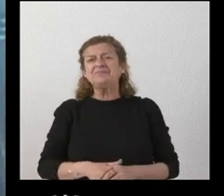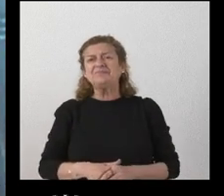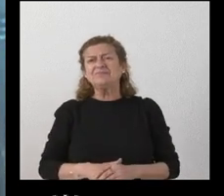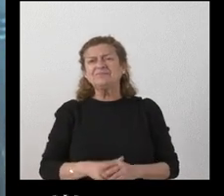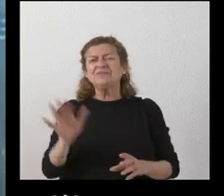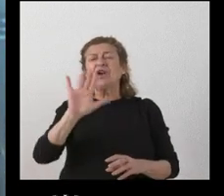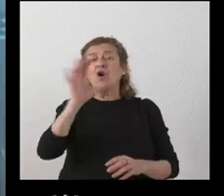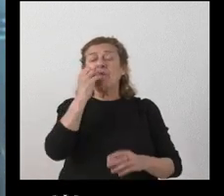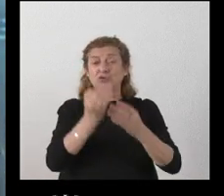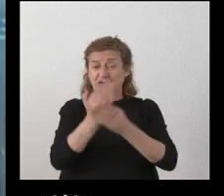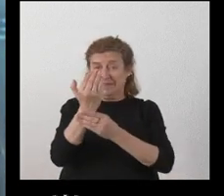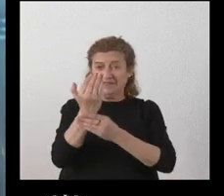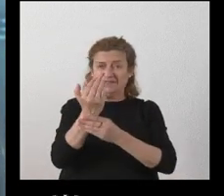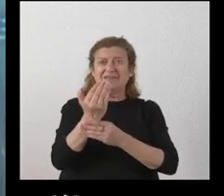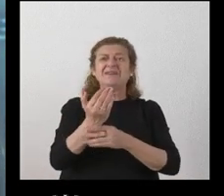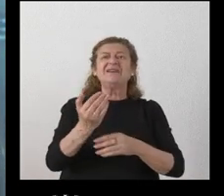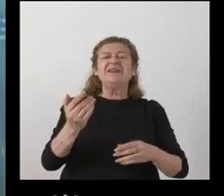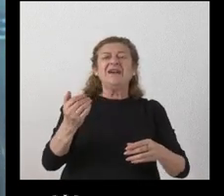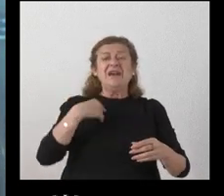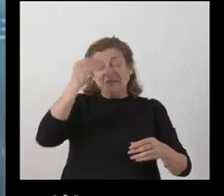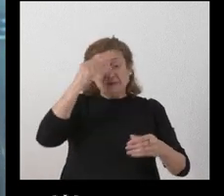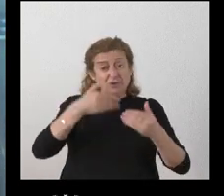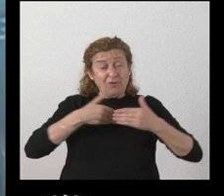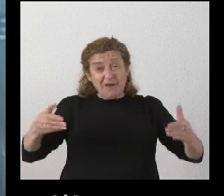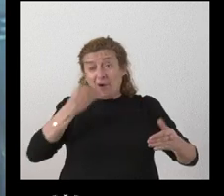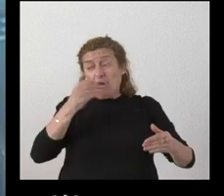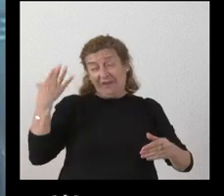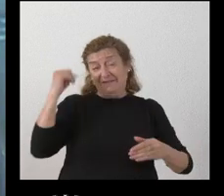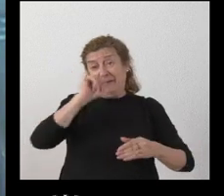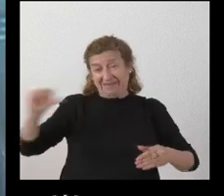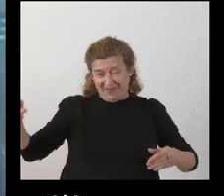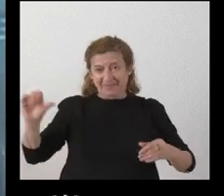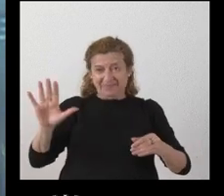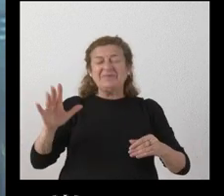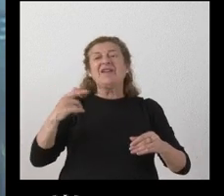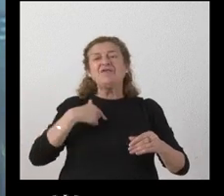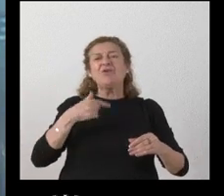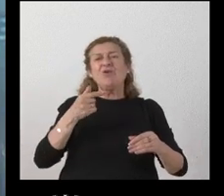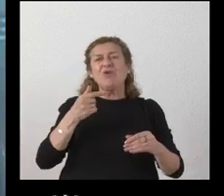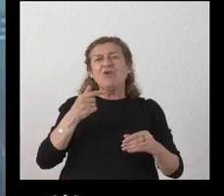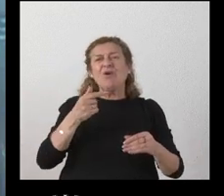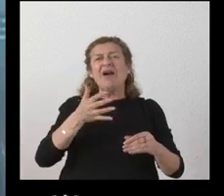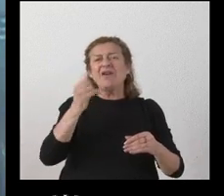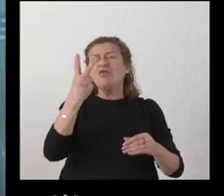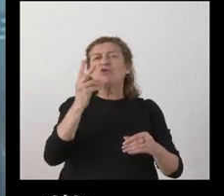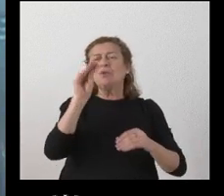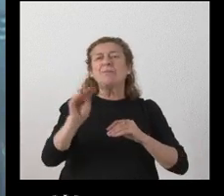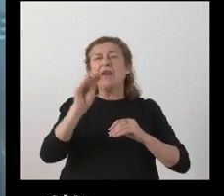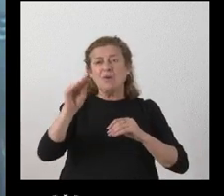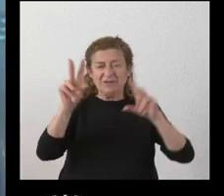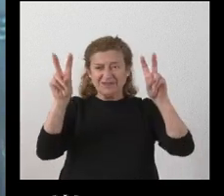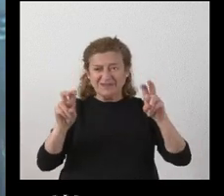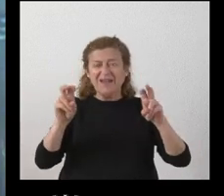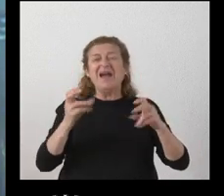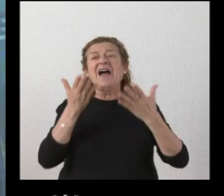Hola buenos días confío en que se me escuche mejor que la semana pasada yo tenía bueno dos preguntas relativas a las